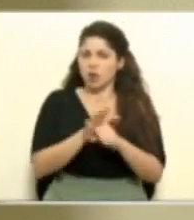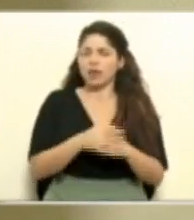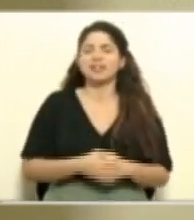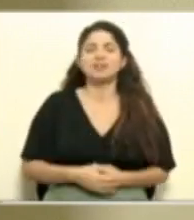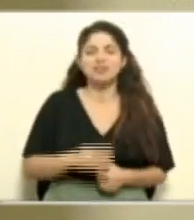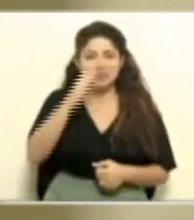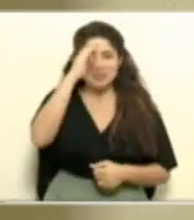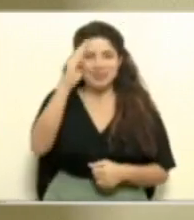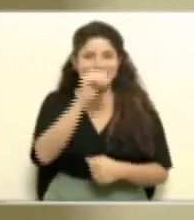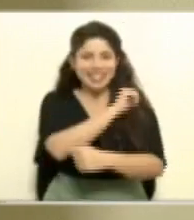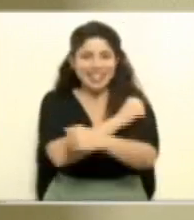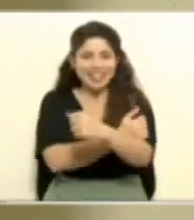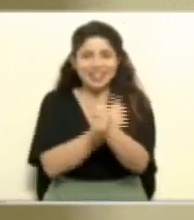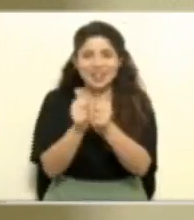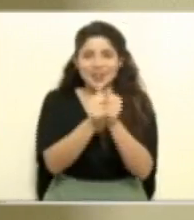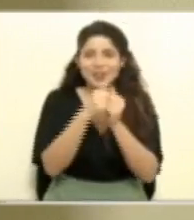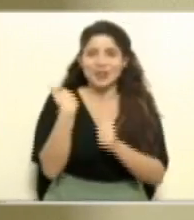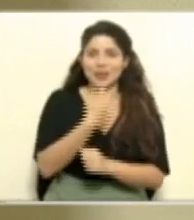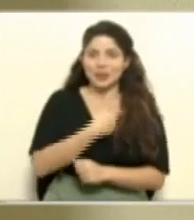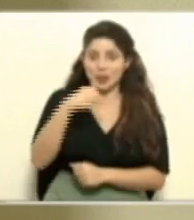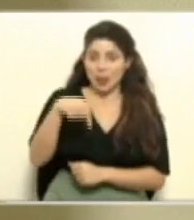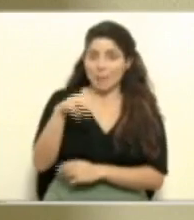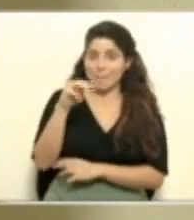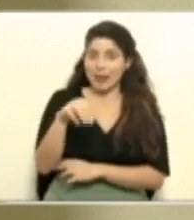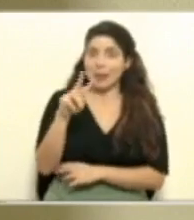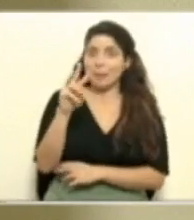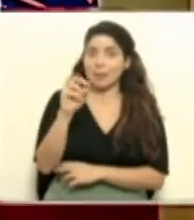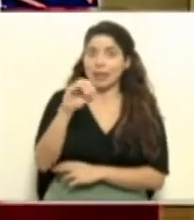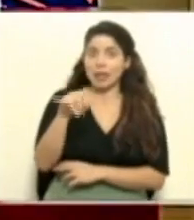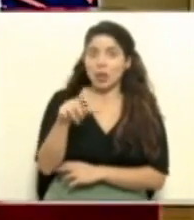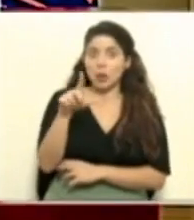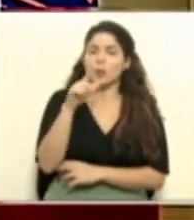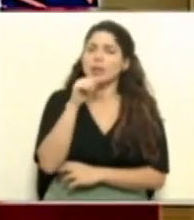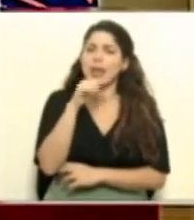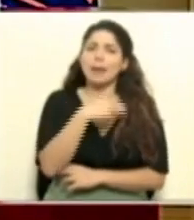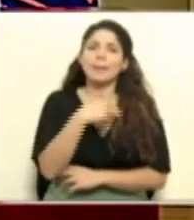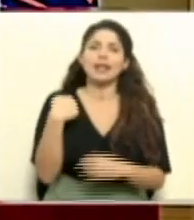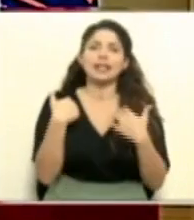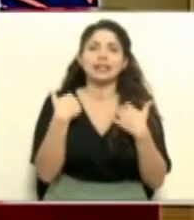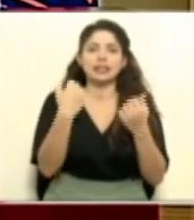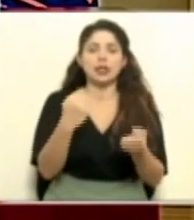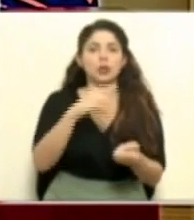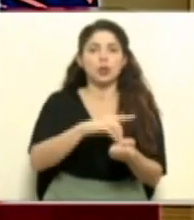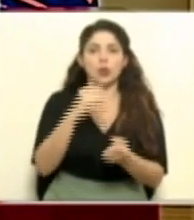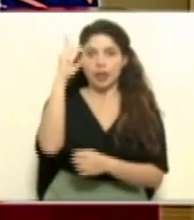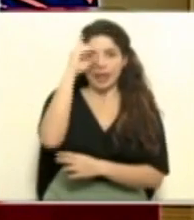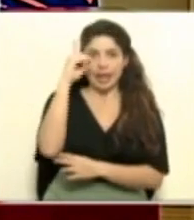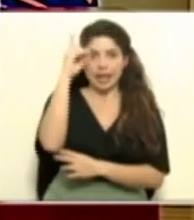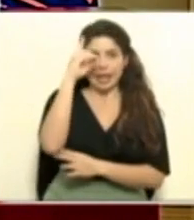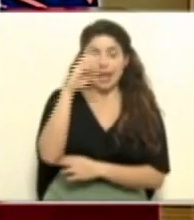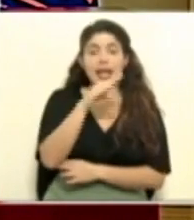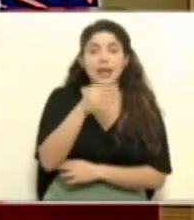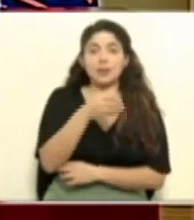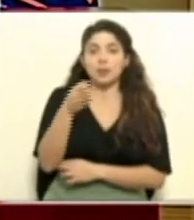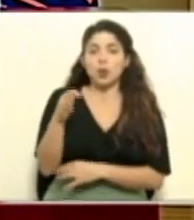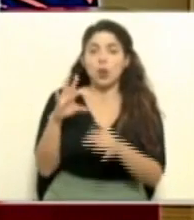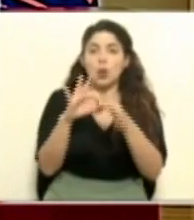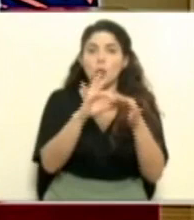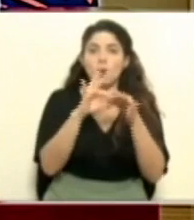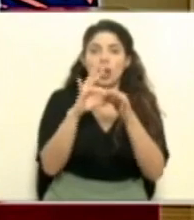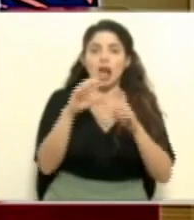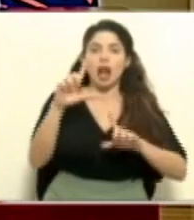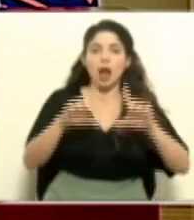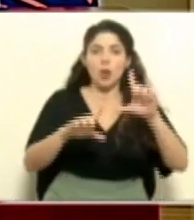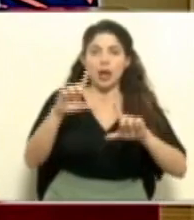Saludamos a las autoridades que nos acompañan este martes 20 de julio, el Ministro de Salud, del doctor Daniel Salas, y el coordinador del